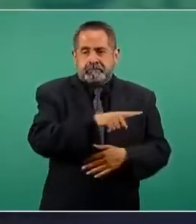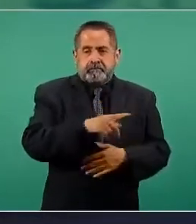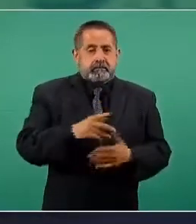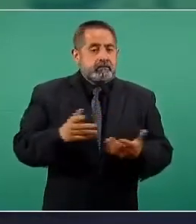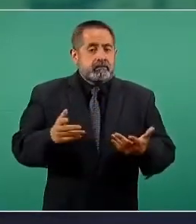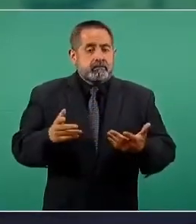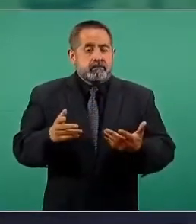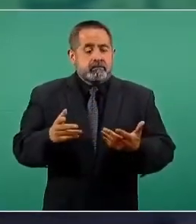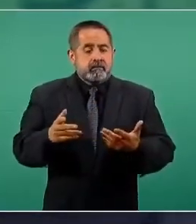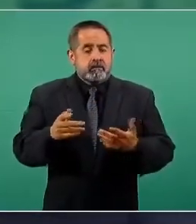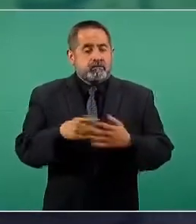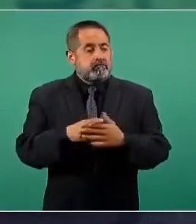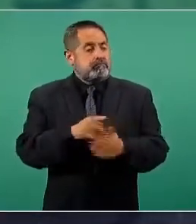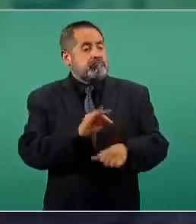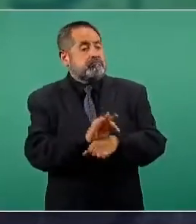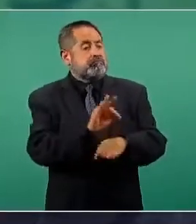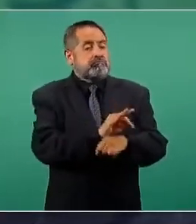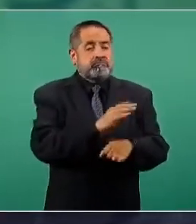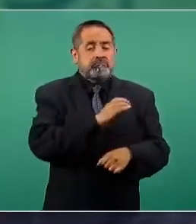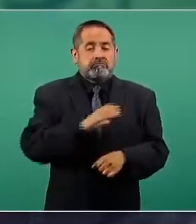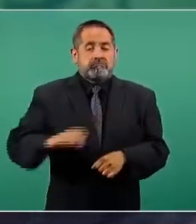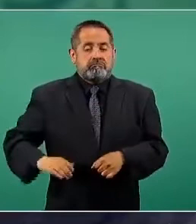a candidatos.